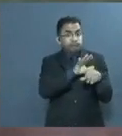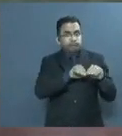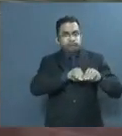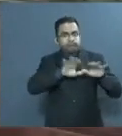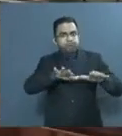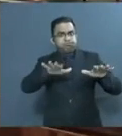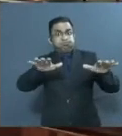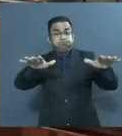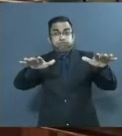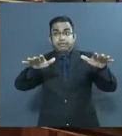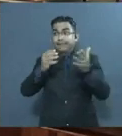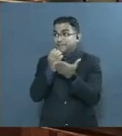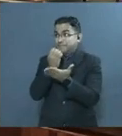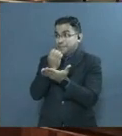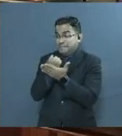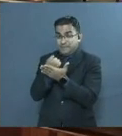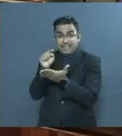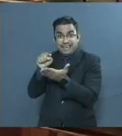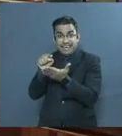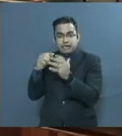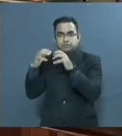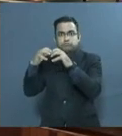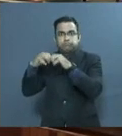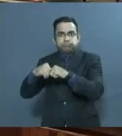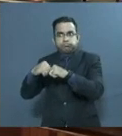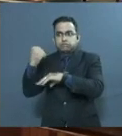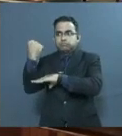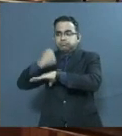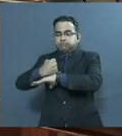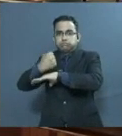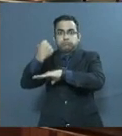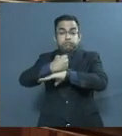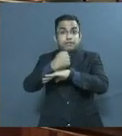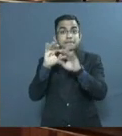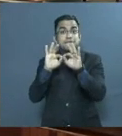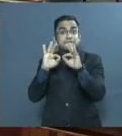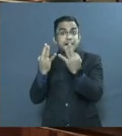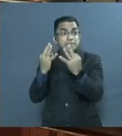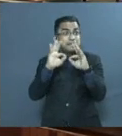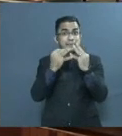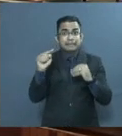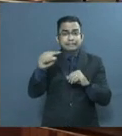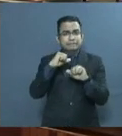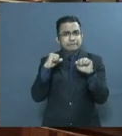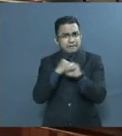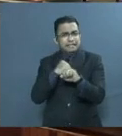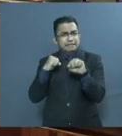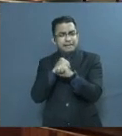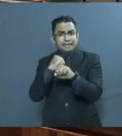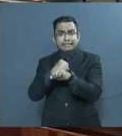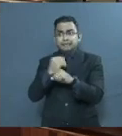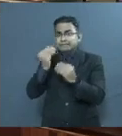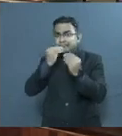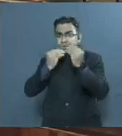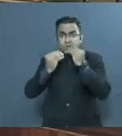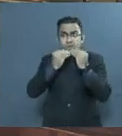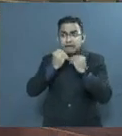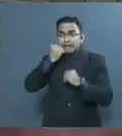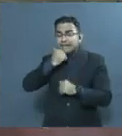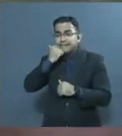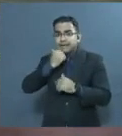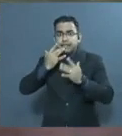Mientras las economías se desmoronan y las familias luchan por conseguir el alimento diario.